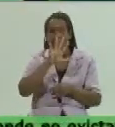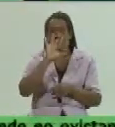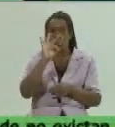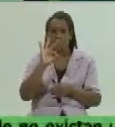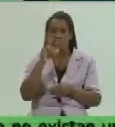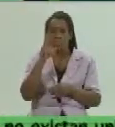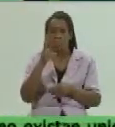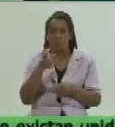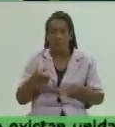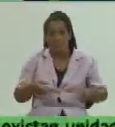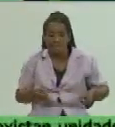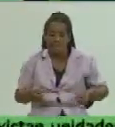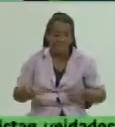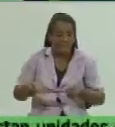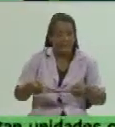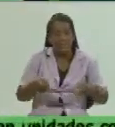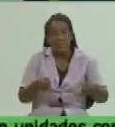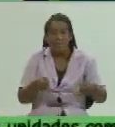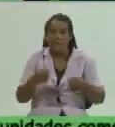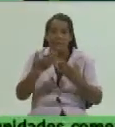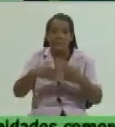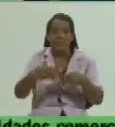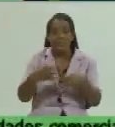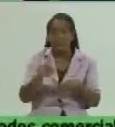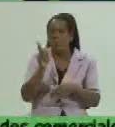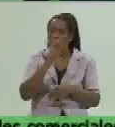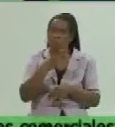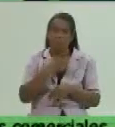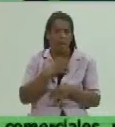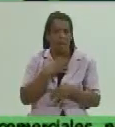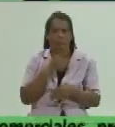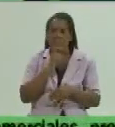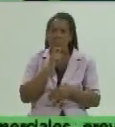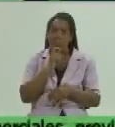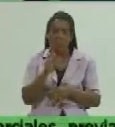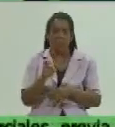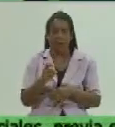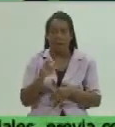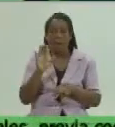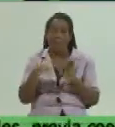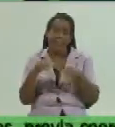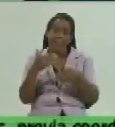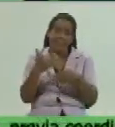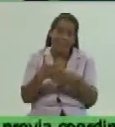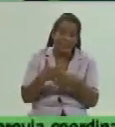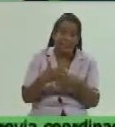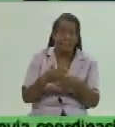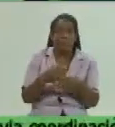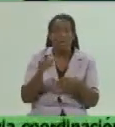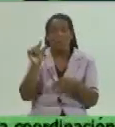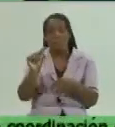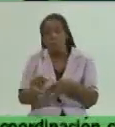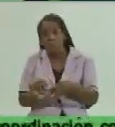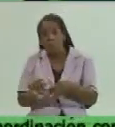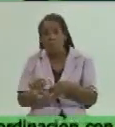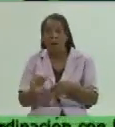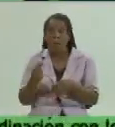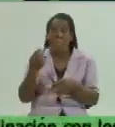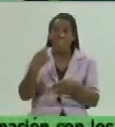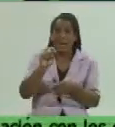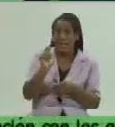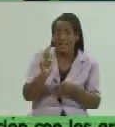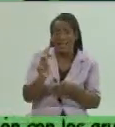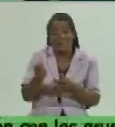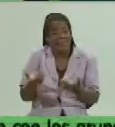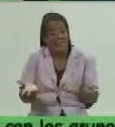no tienen dificultad con los aportes claro donde se ve limitado como hay poca oferta hay pocas ventas y un poco